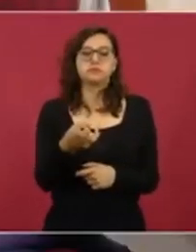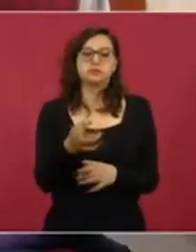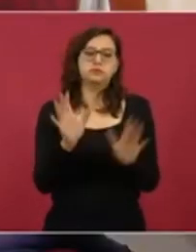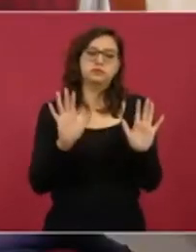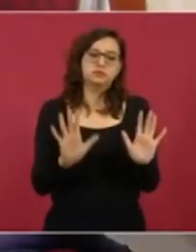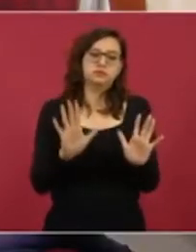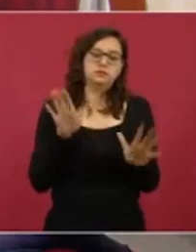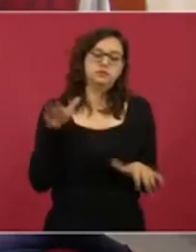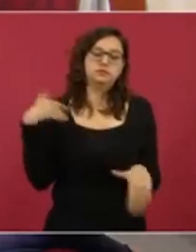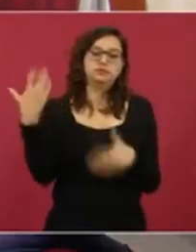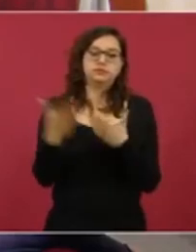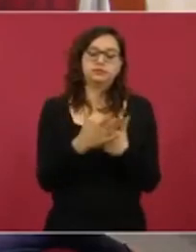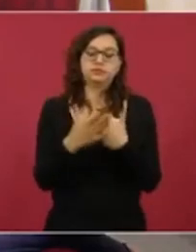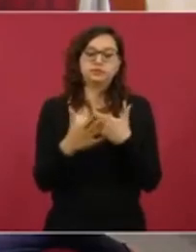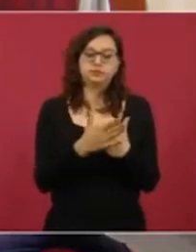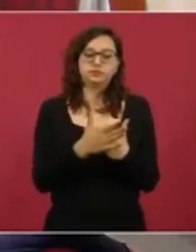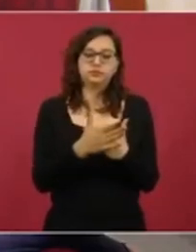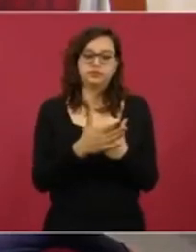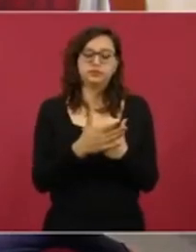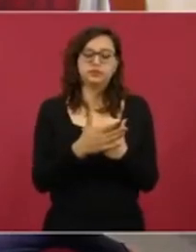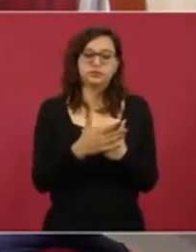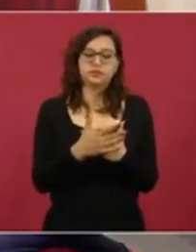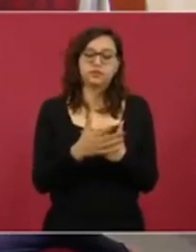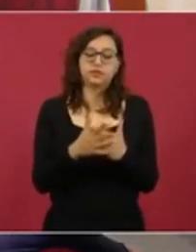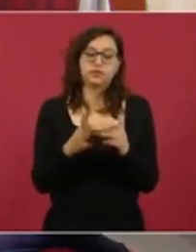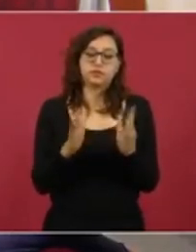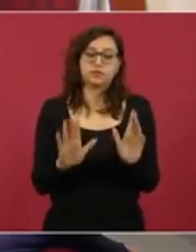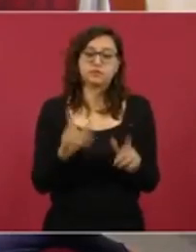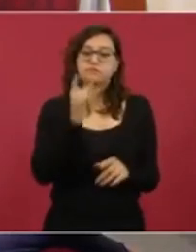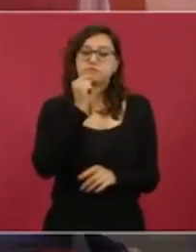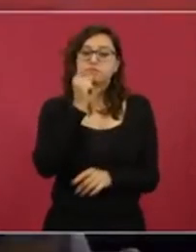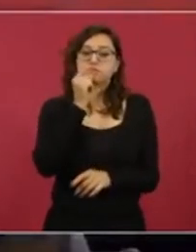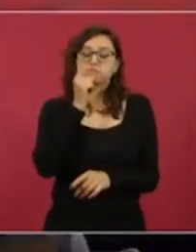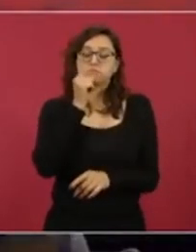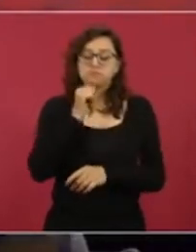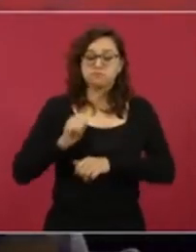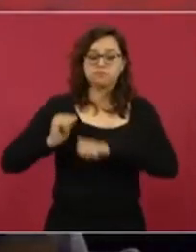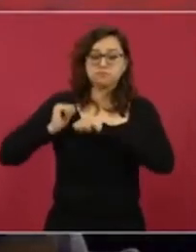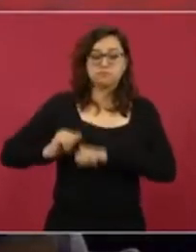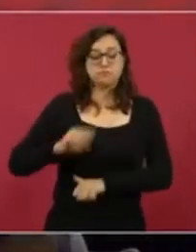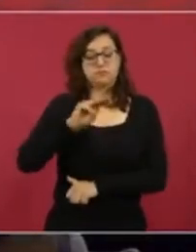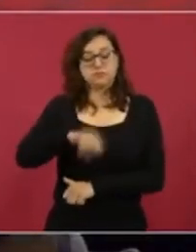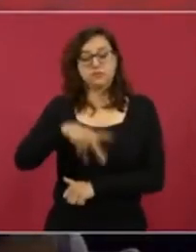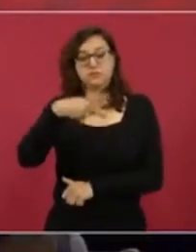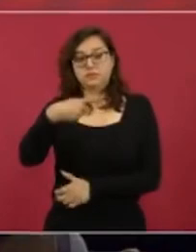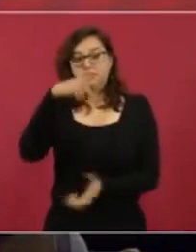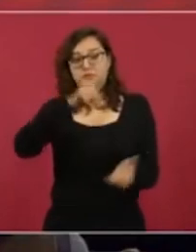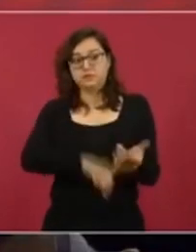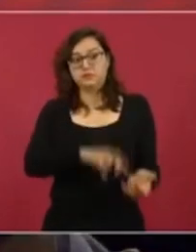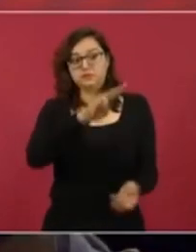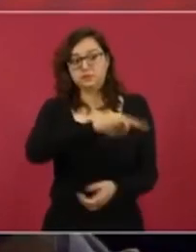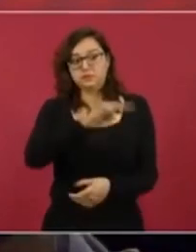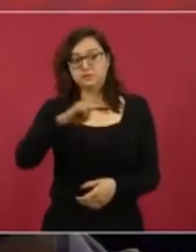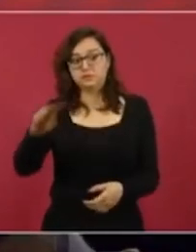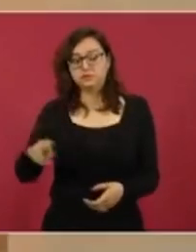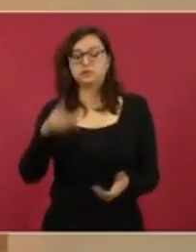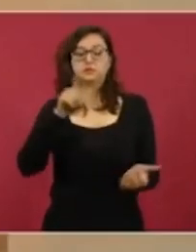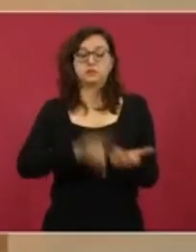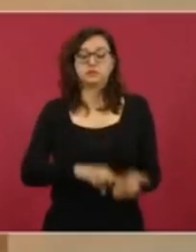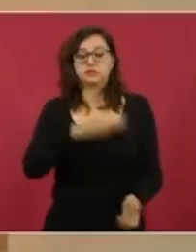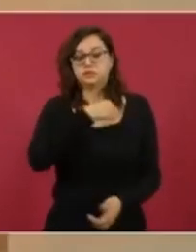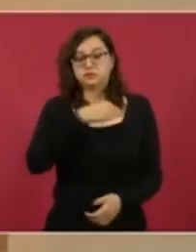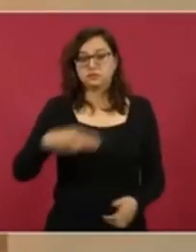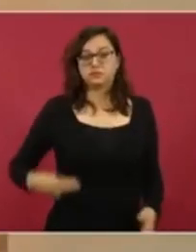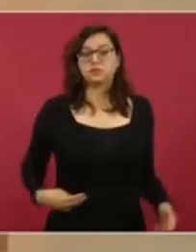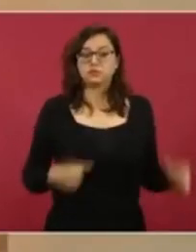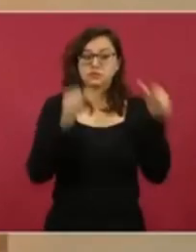la fiscalía local también ha estado señalando. Nosotros, por instrucción directa del presidente, vamos a seguir trabajando en